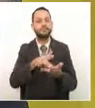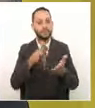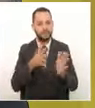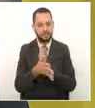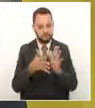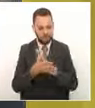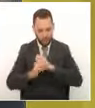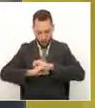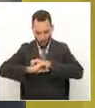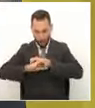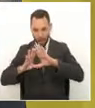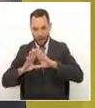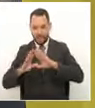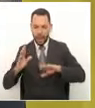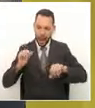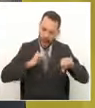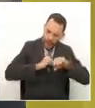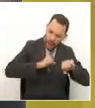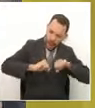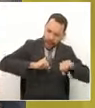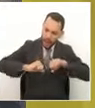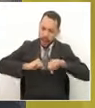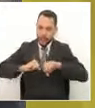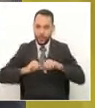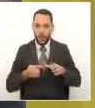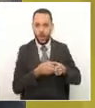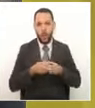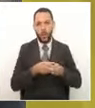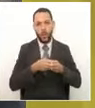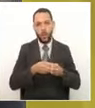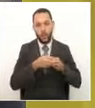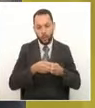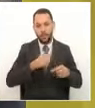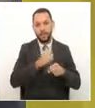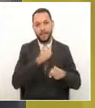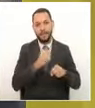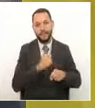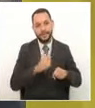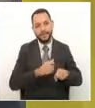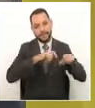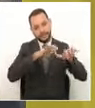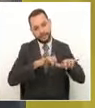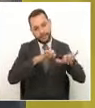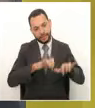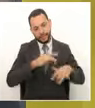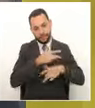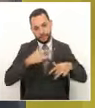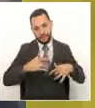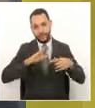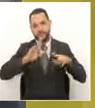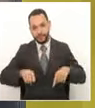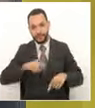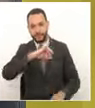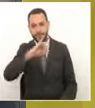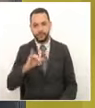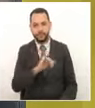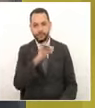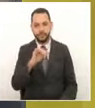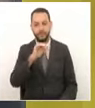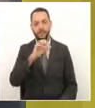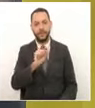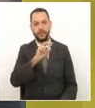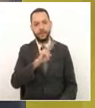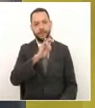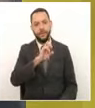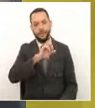temprano, con el equipo de salud, el doctor Javier Darío Marulanda, quien esperemos llegue en el transcurso del programa o si no entendemos,